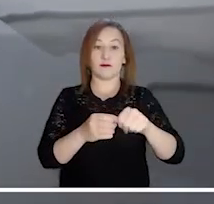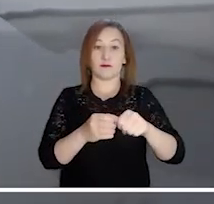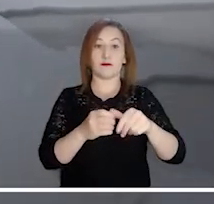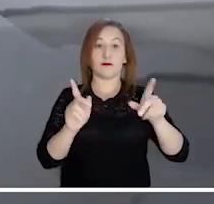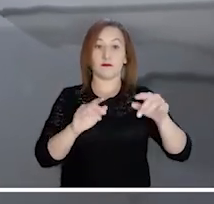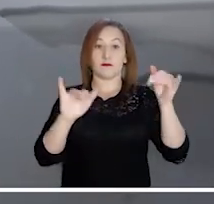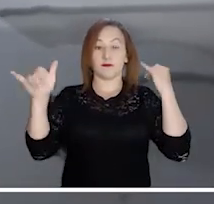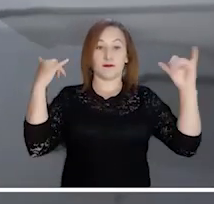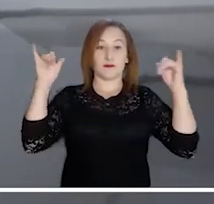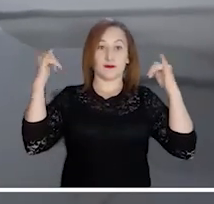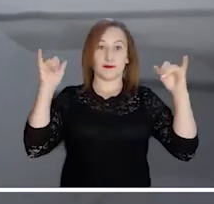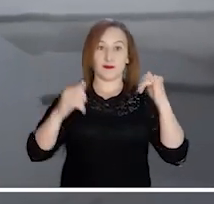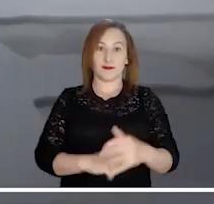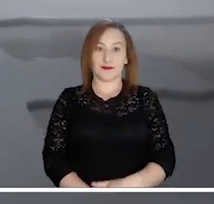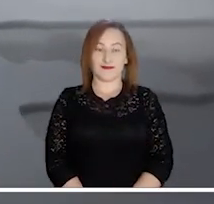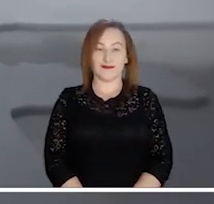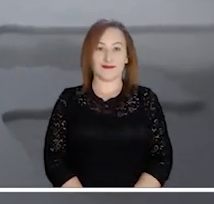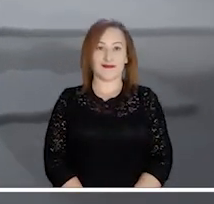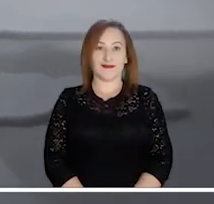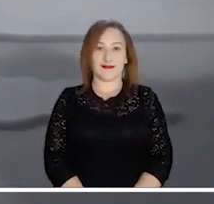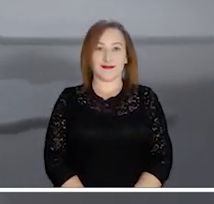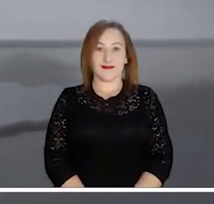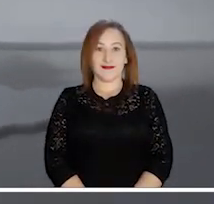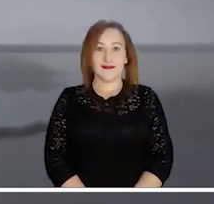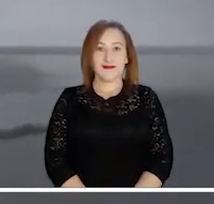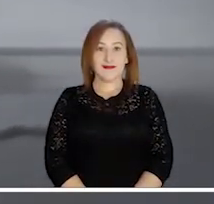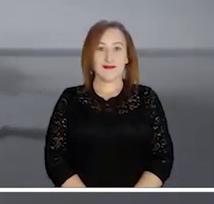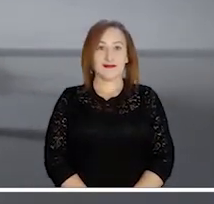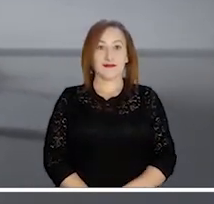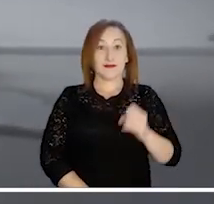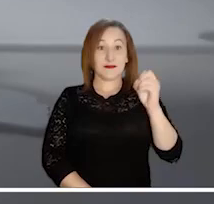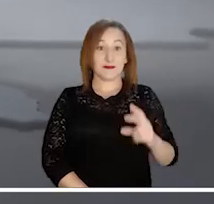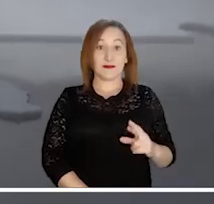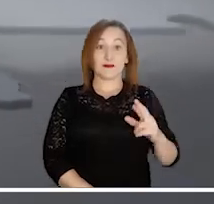lloviznas en el occidente del departamento de Arauca y de Casanari.